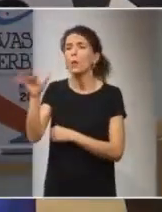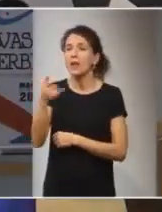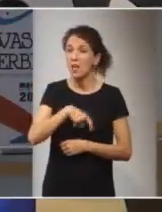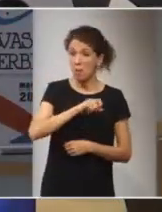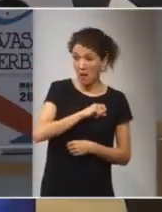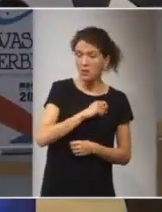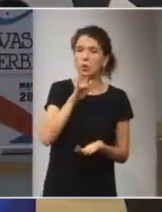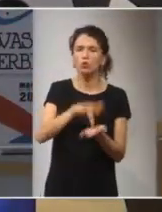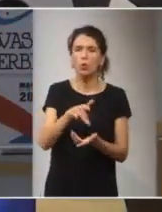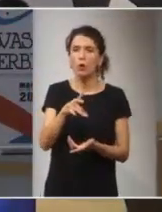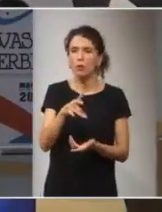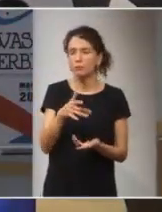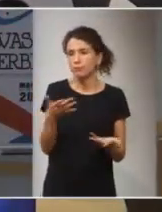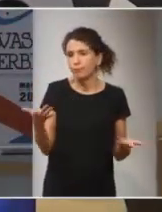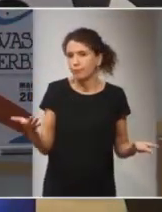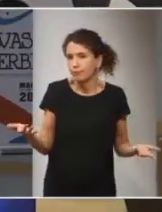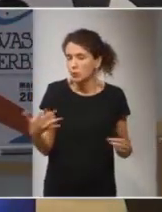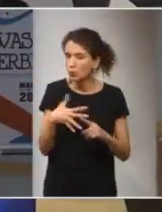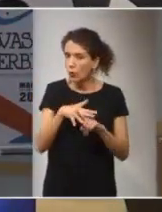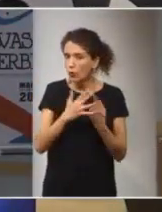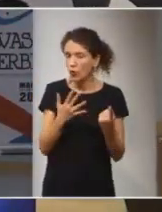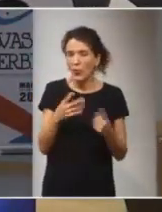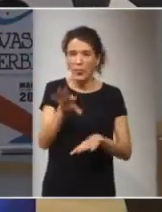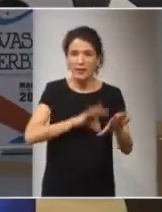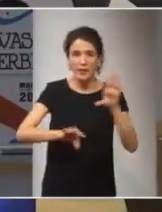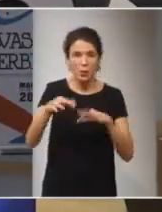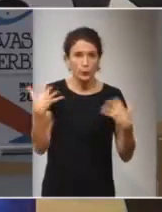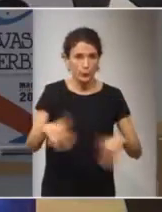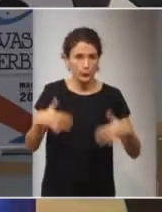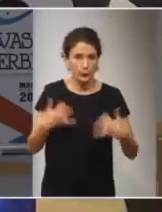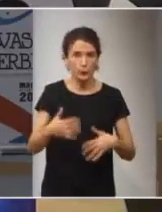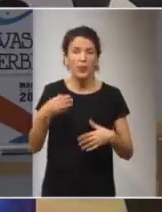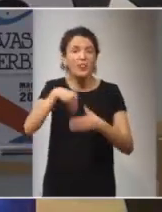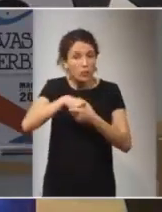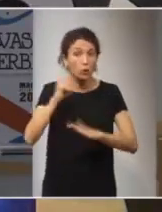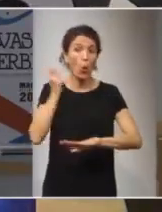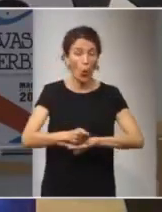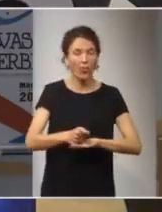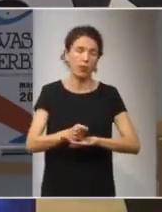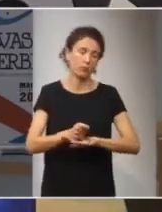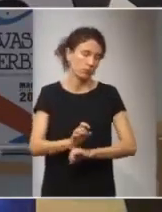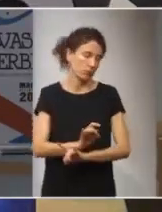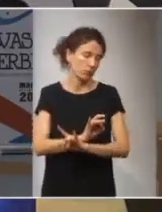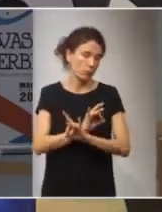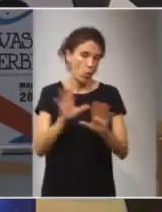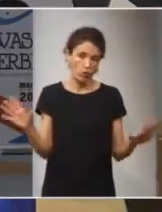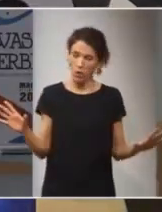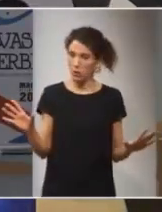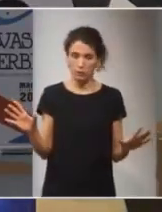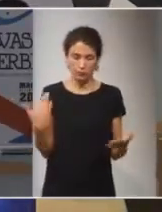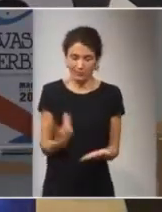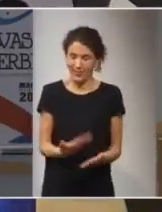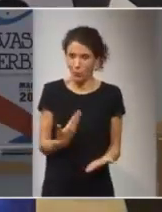España y se producen situaciones y decisiones del poder judicial que claramente se